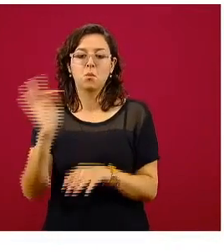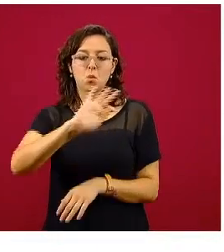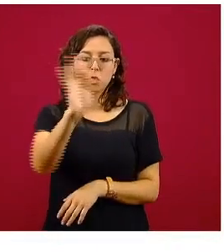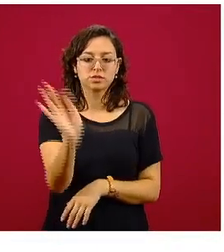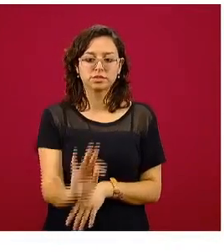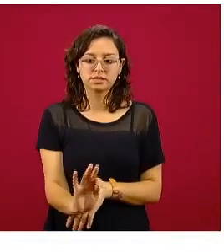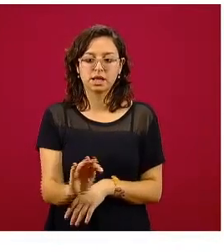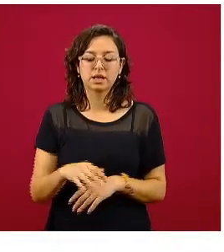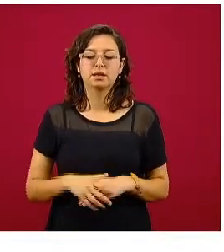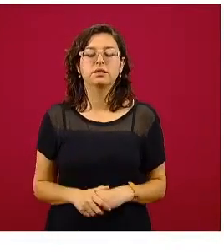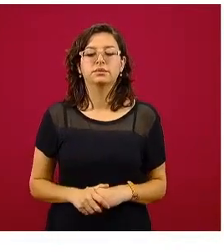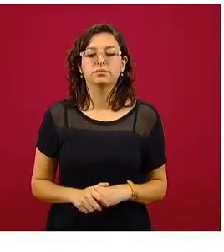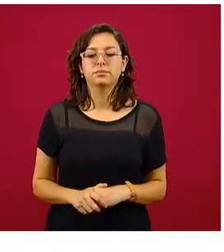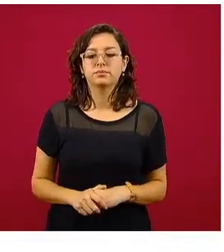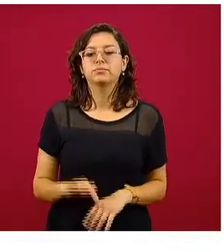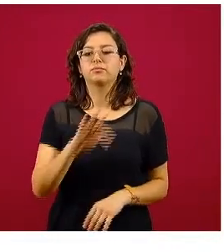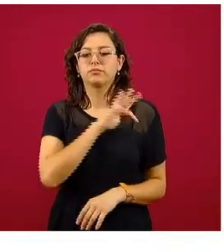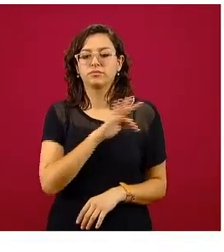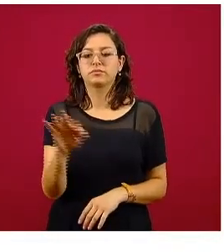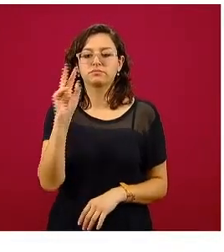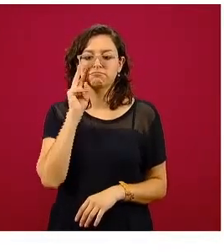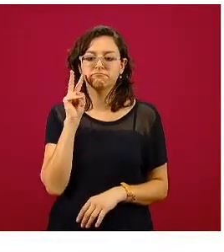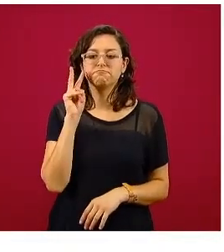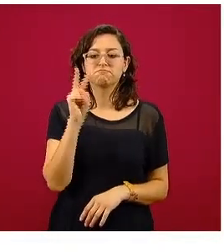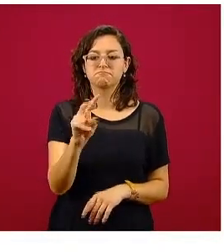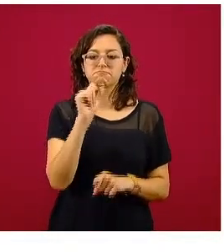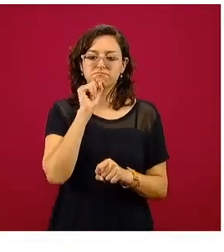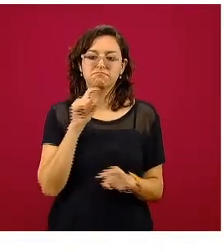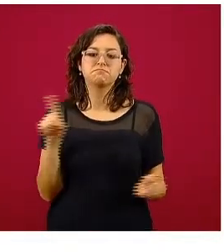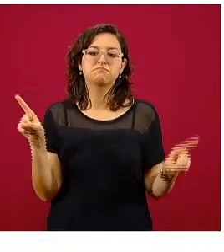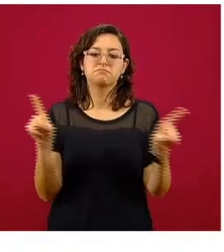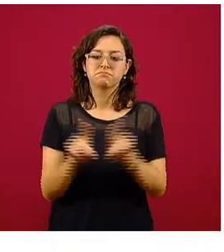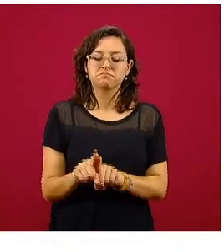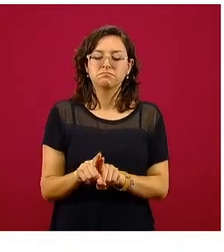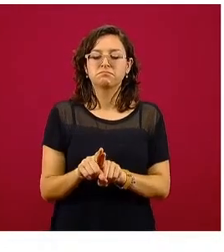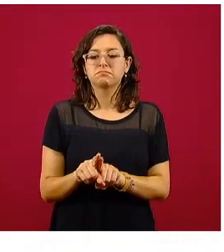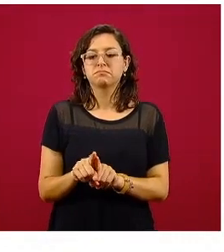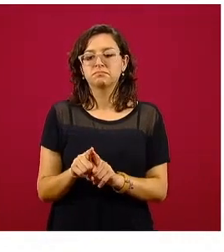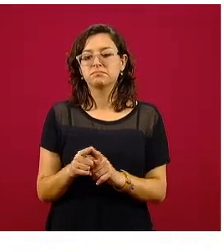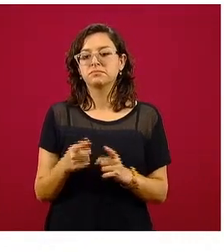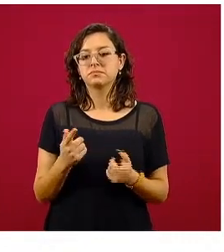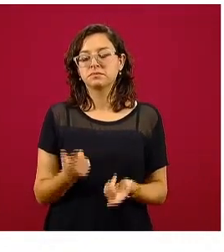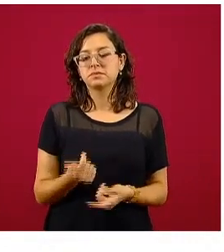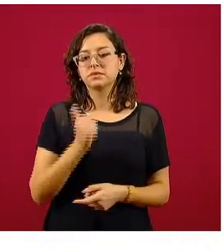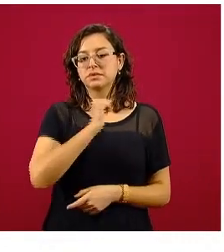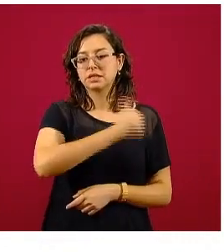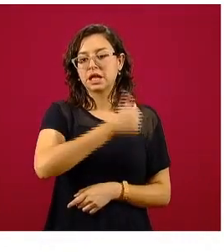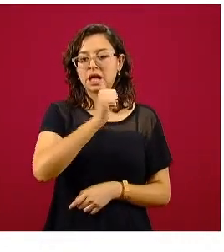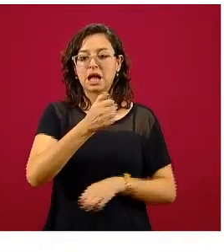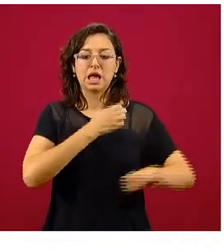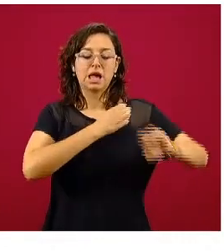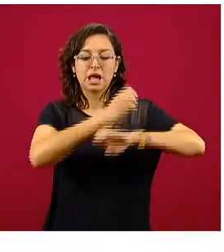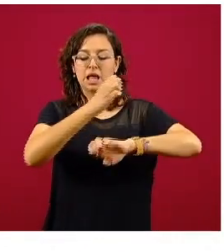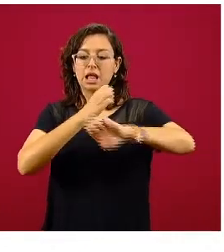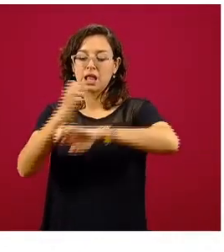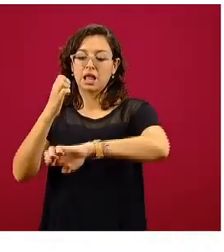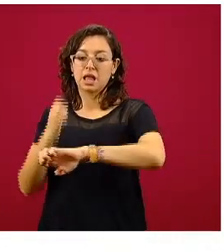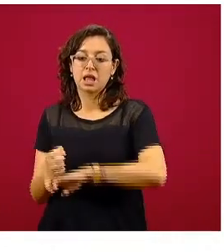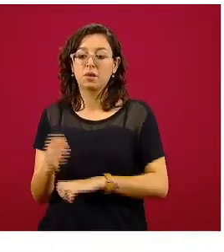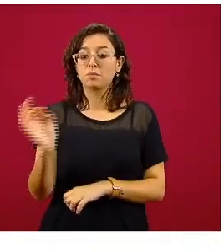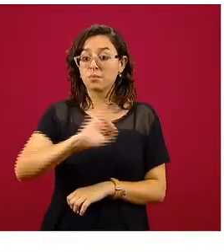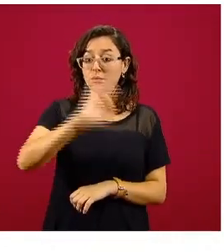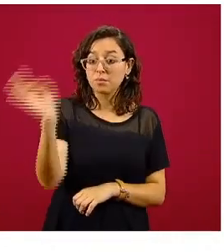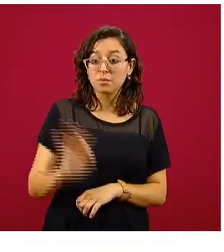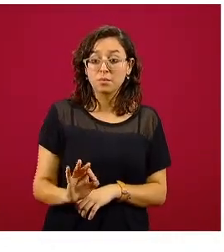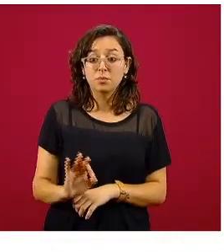porcentaje, y entonces de esta manera podemos ver también rápidamente para cada entidad federativa, si su tasa de